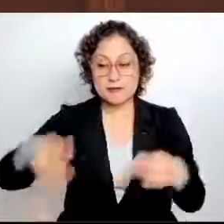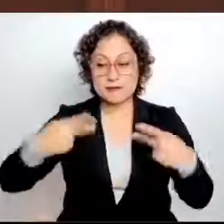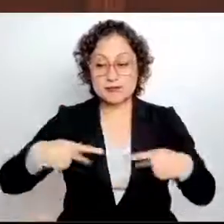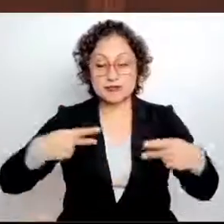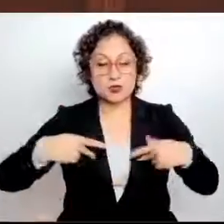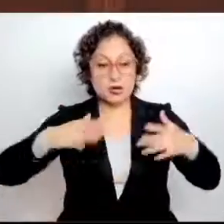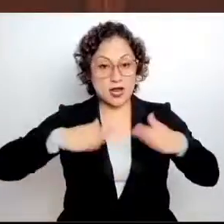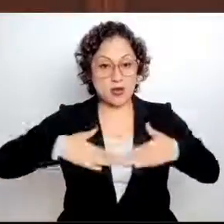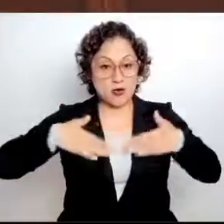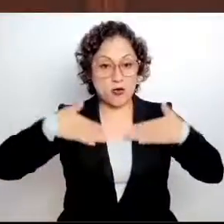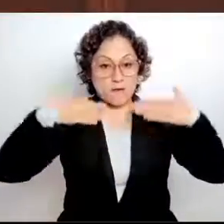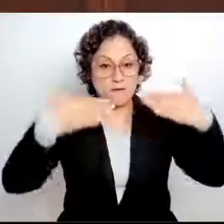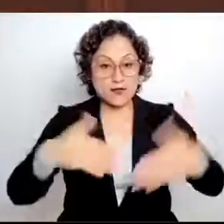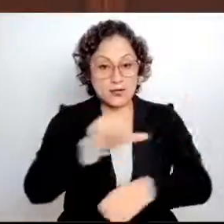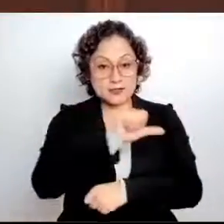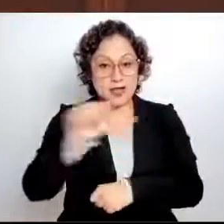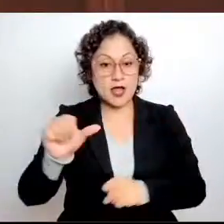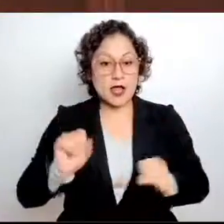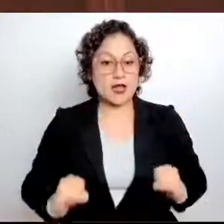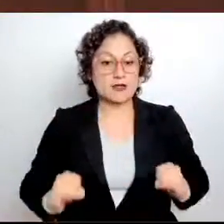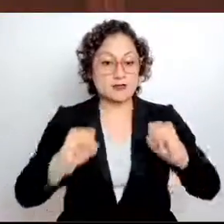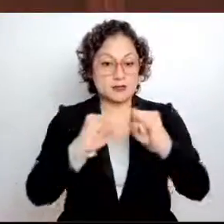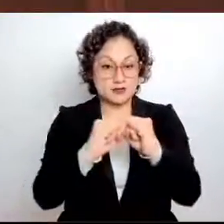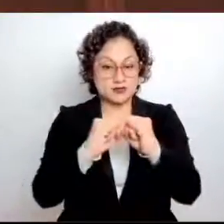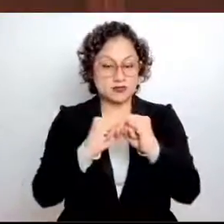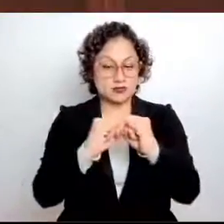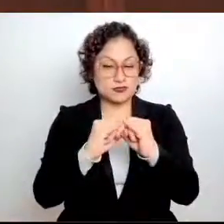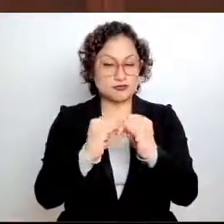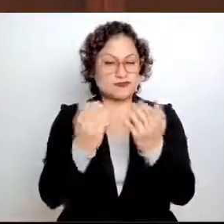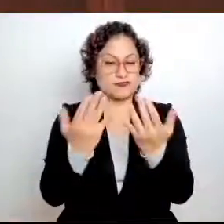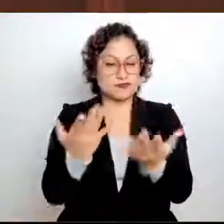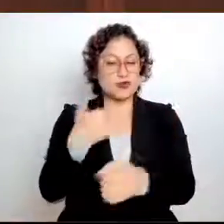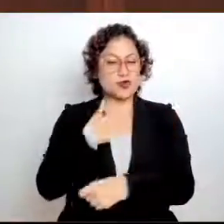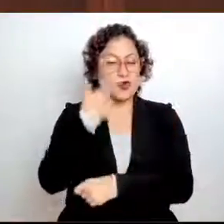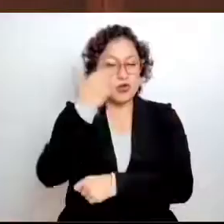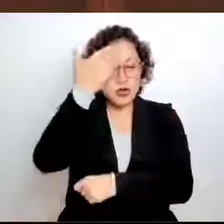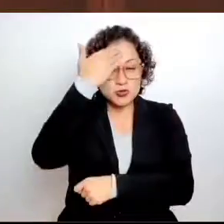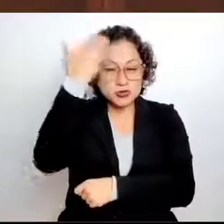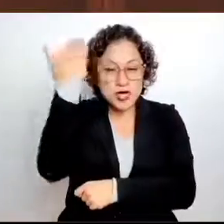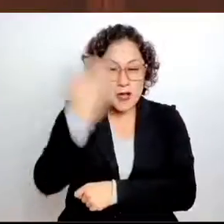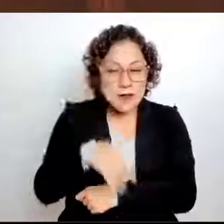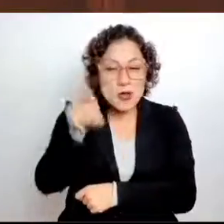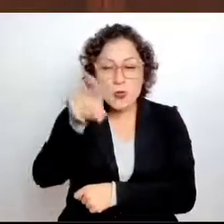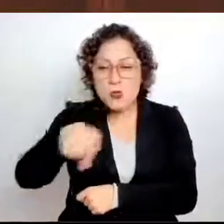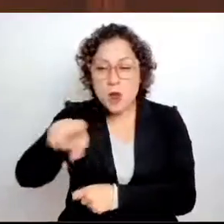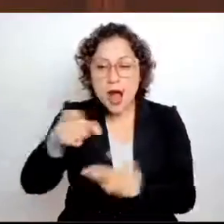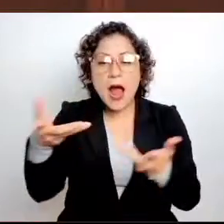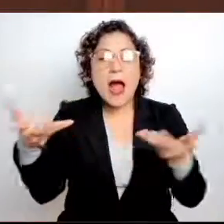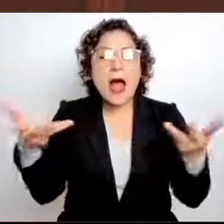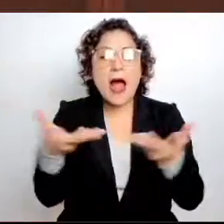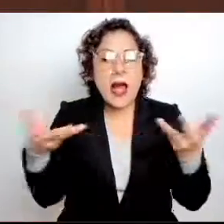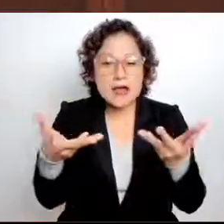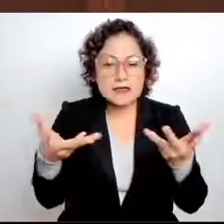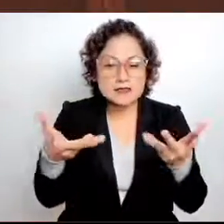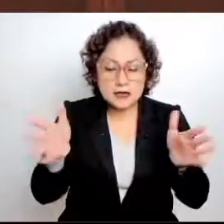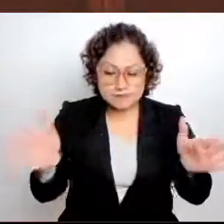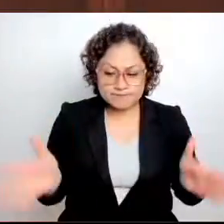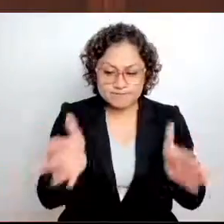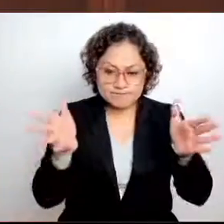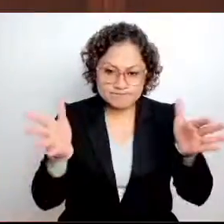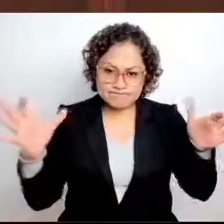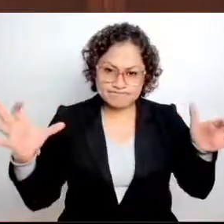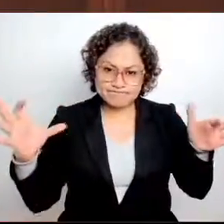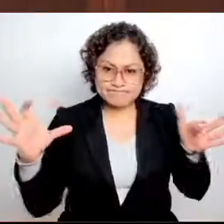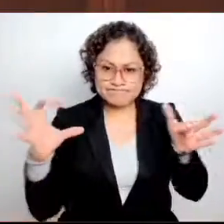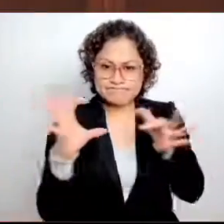institución, ¿cómo? ¿qué estrategias se está utilizando para recobrar esta confianza